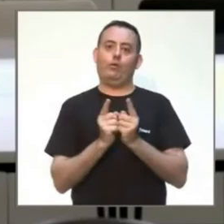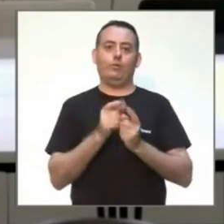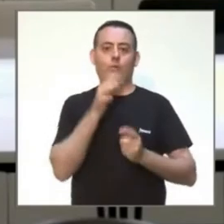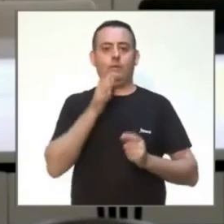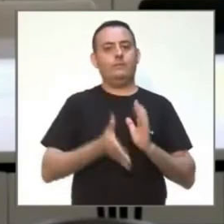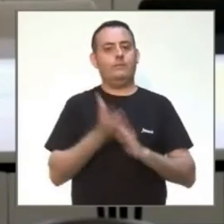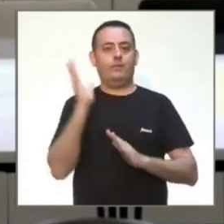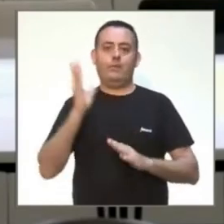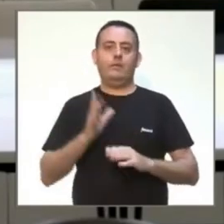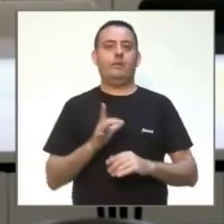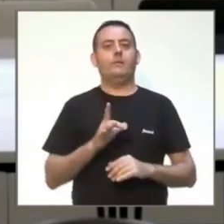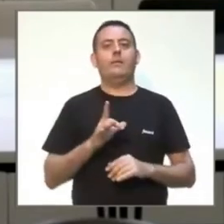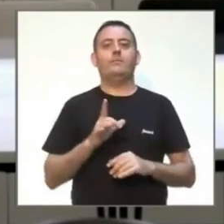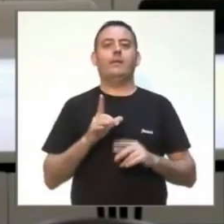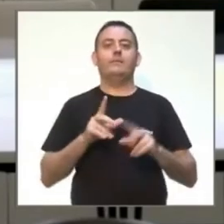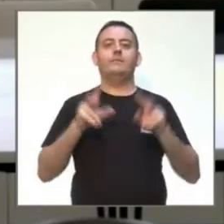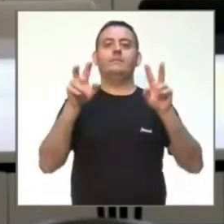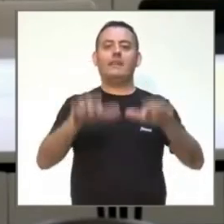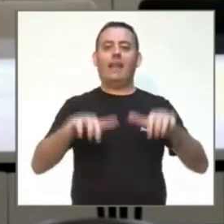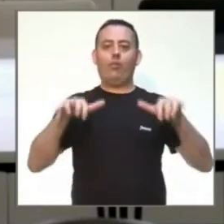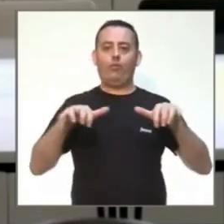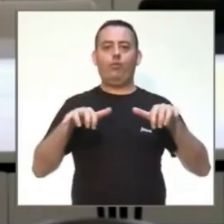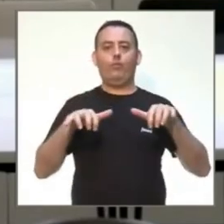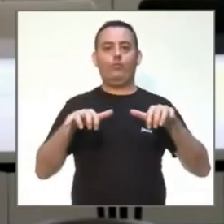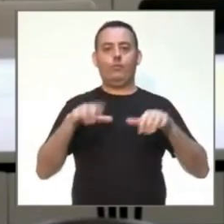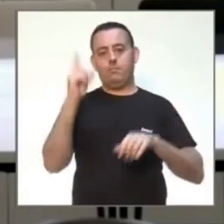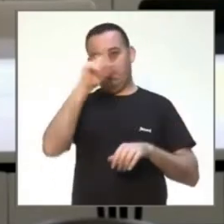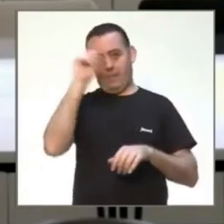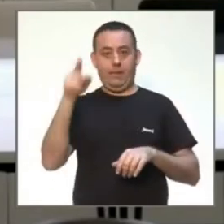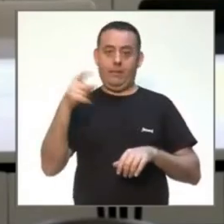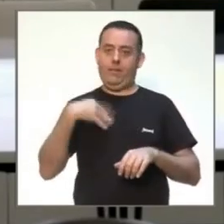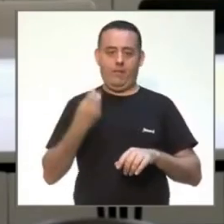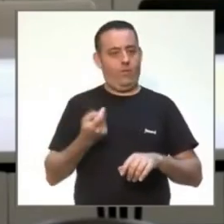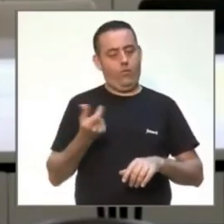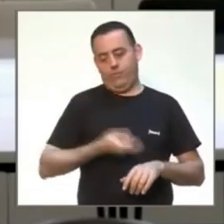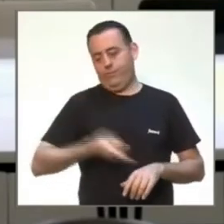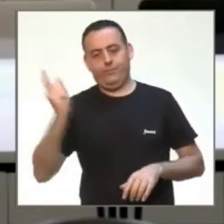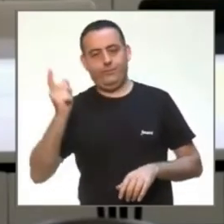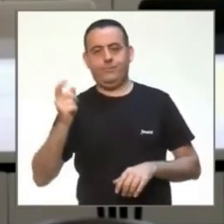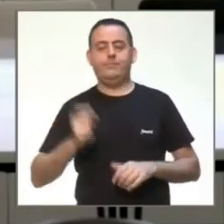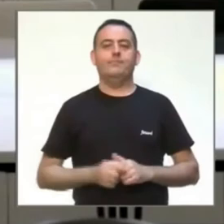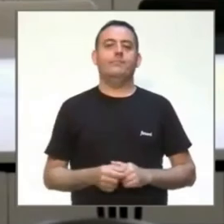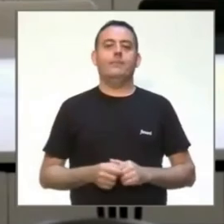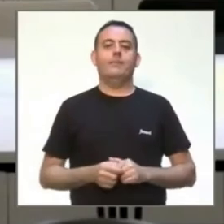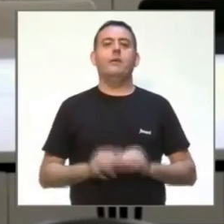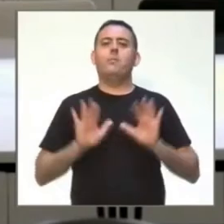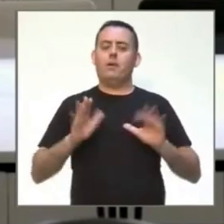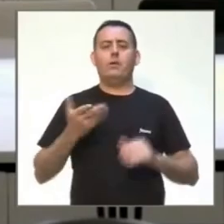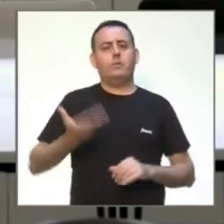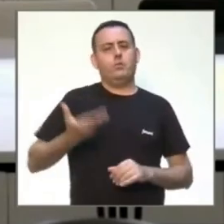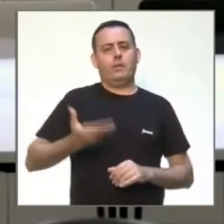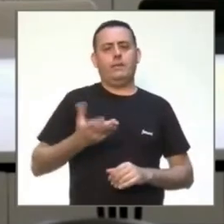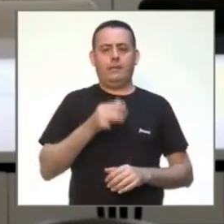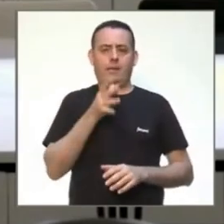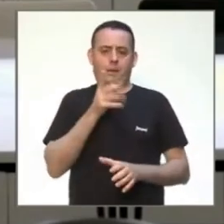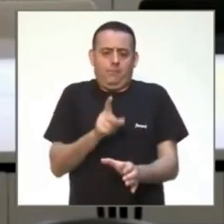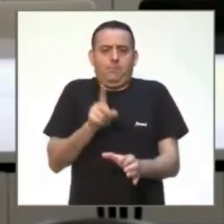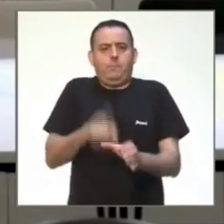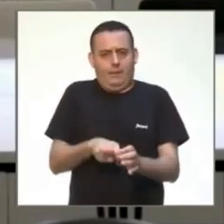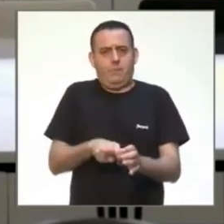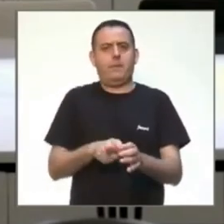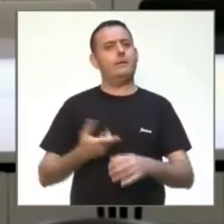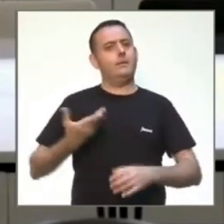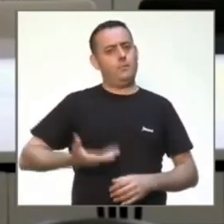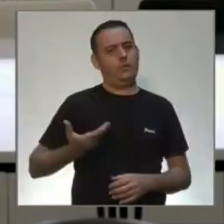que salir más o menos rápido para allá. De todas maneras, para mí es muy importante participar y